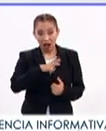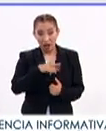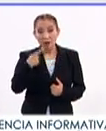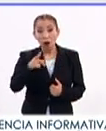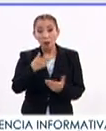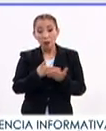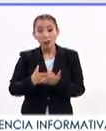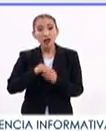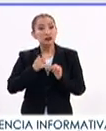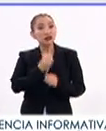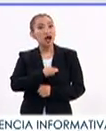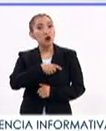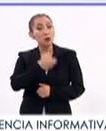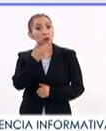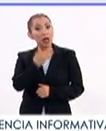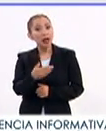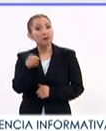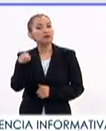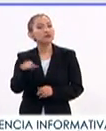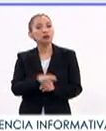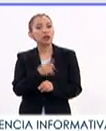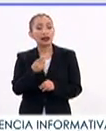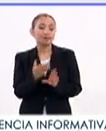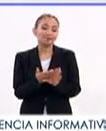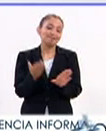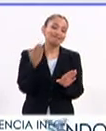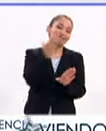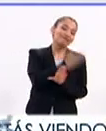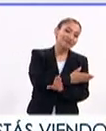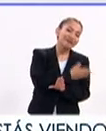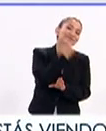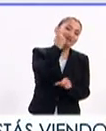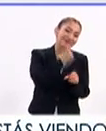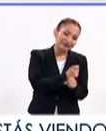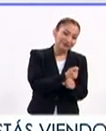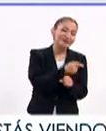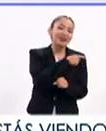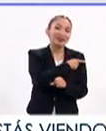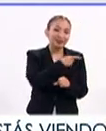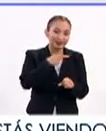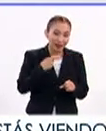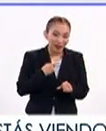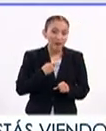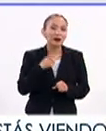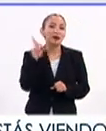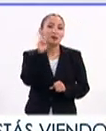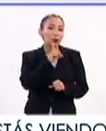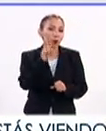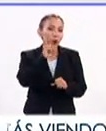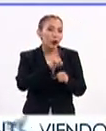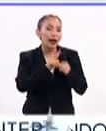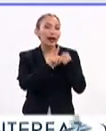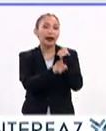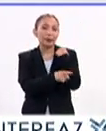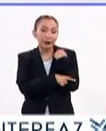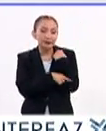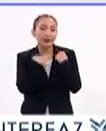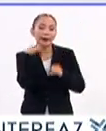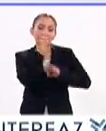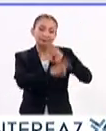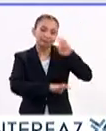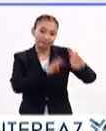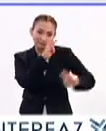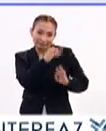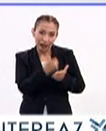Pero esto conlleva toda una serie de intervenciones. La